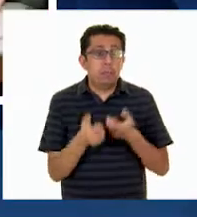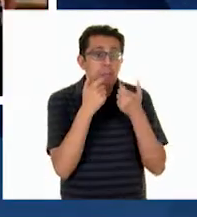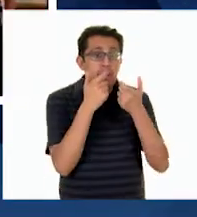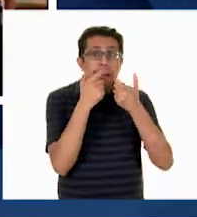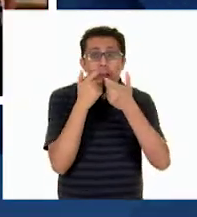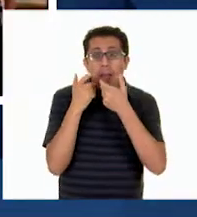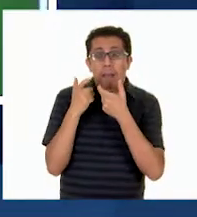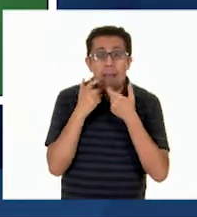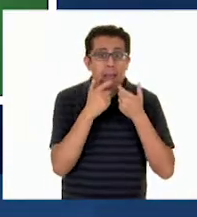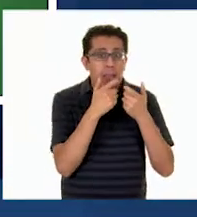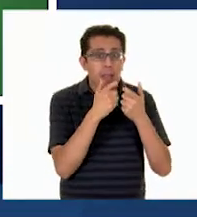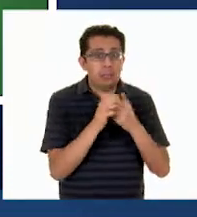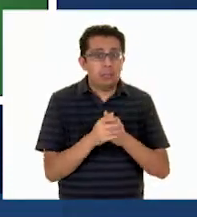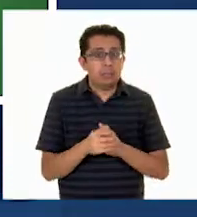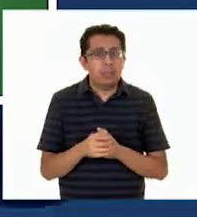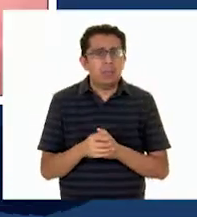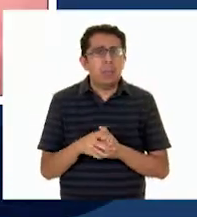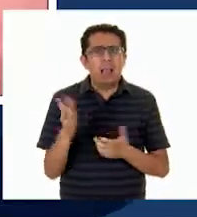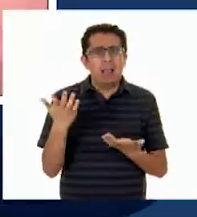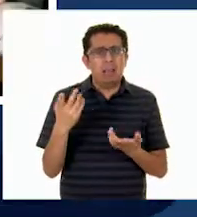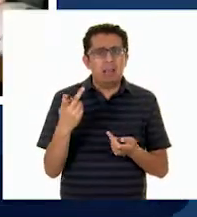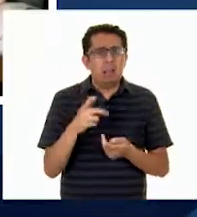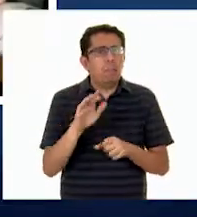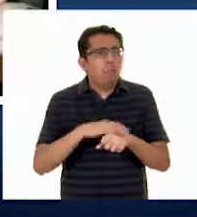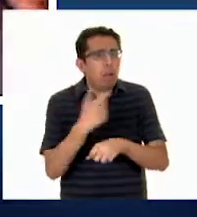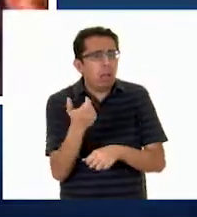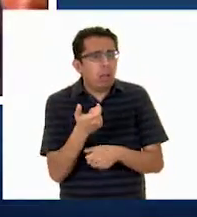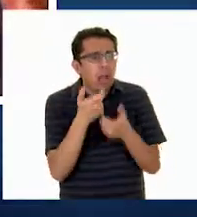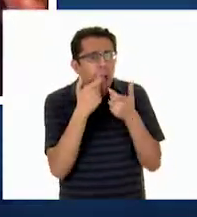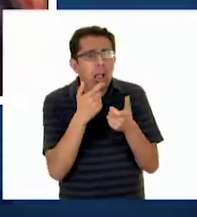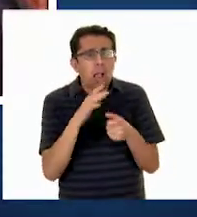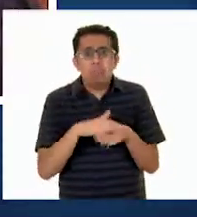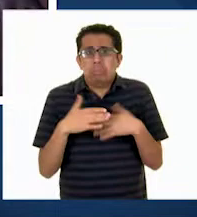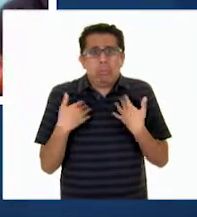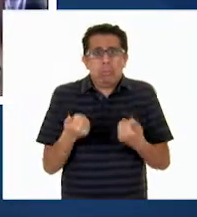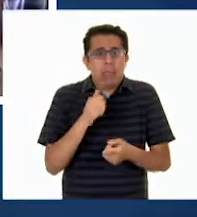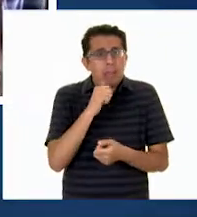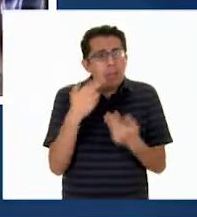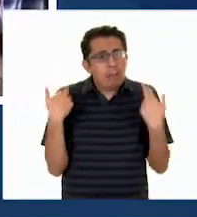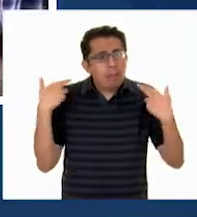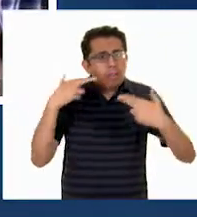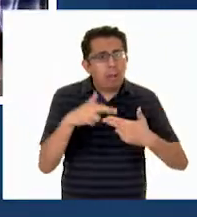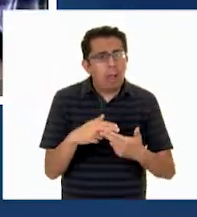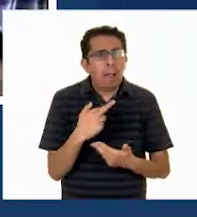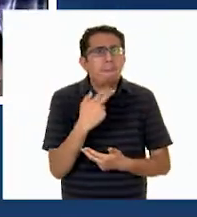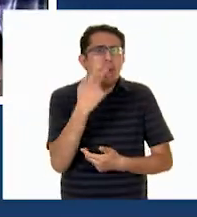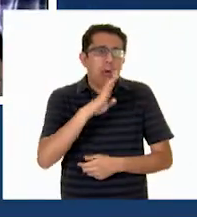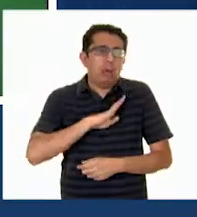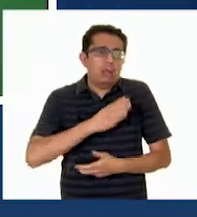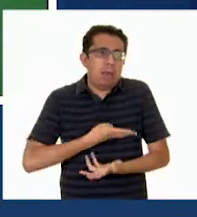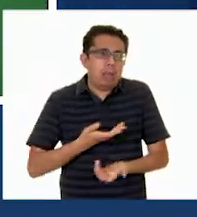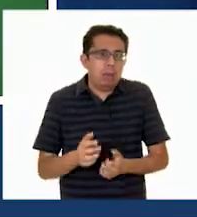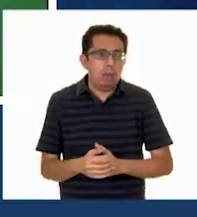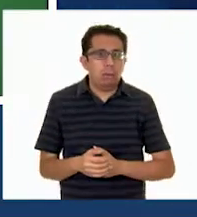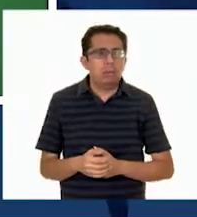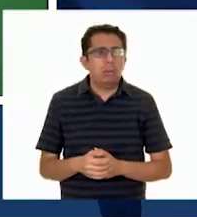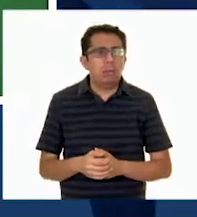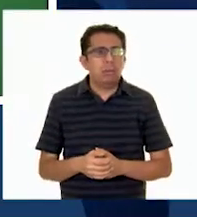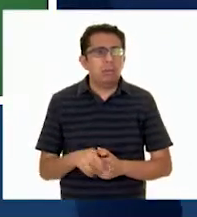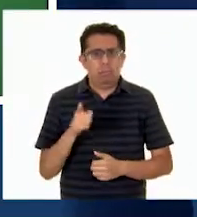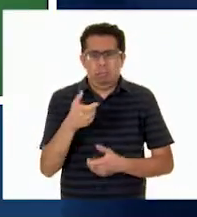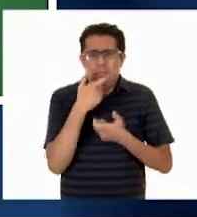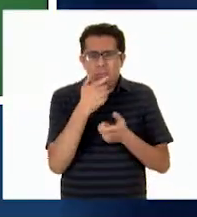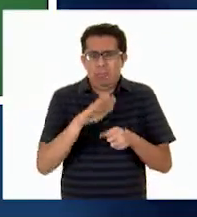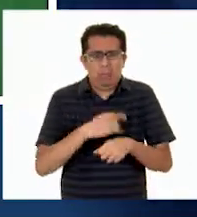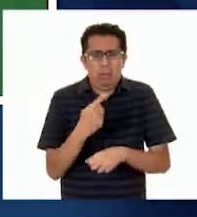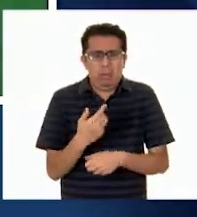¡Eh! ¿Qué, de qué está riendo? Es que no se le entiende nada, profe. Mejor que recite en español. No entiendo sus